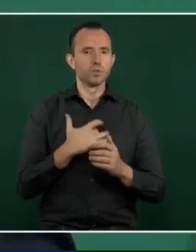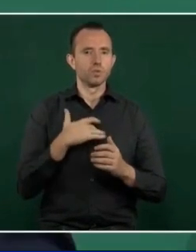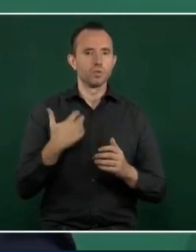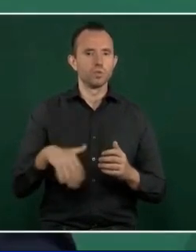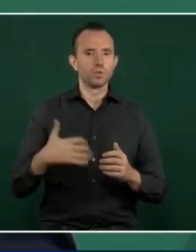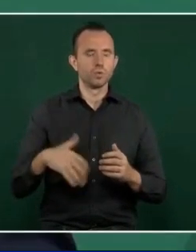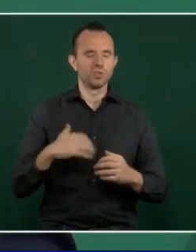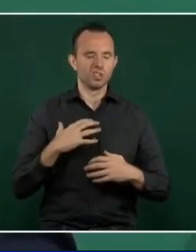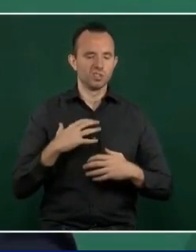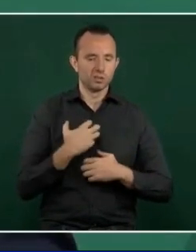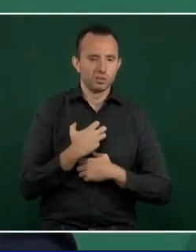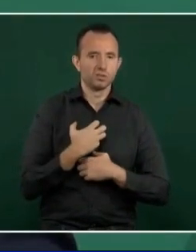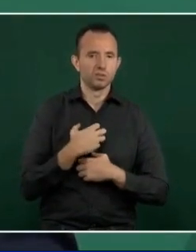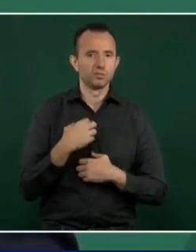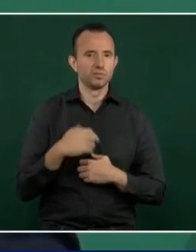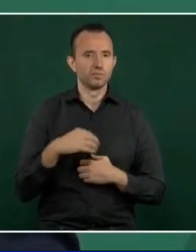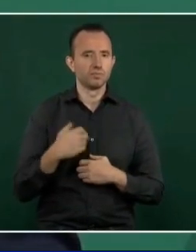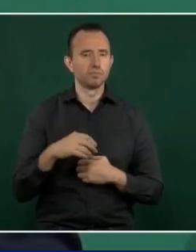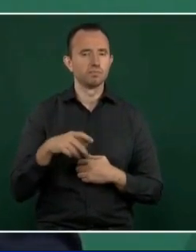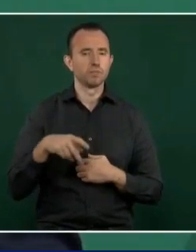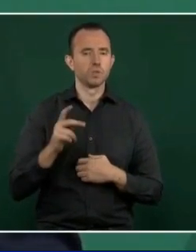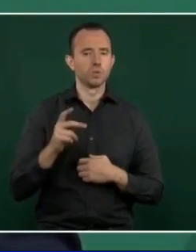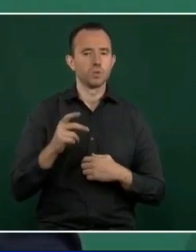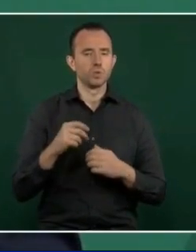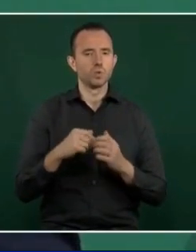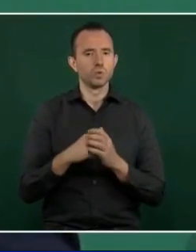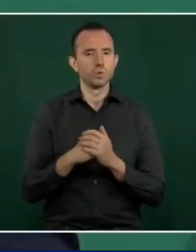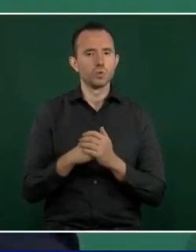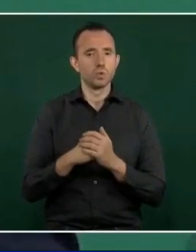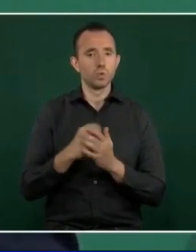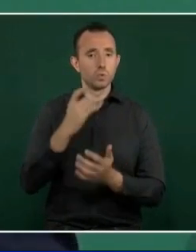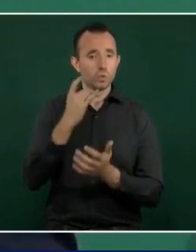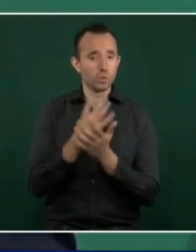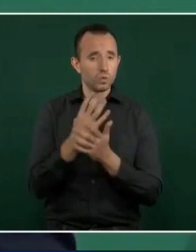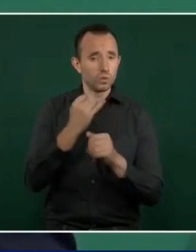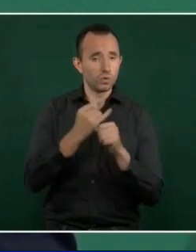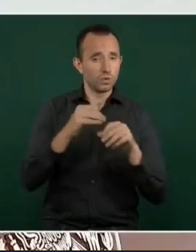no sólo el informe, los anexos,